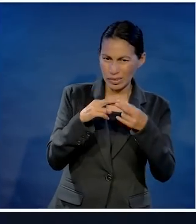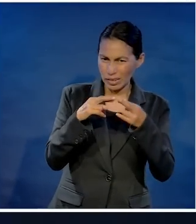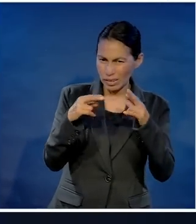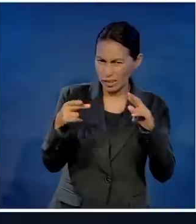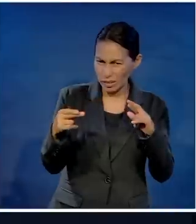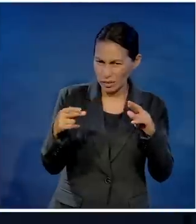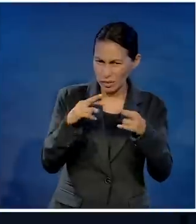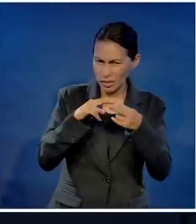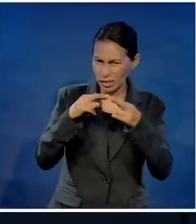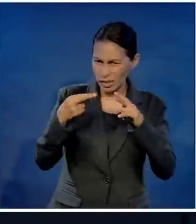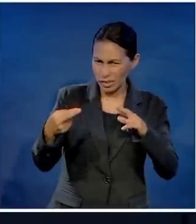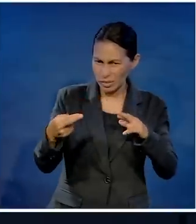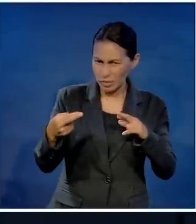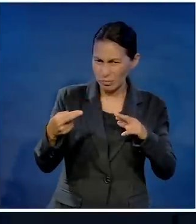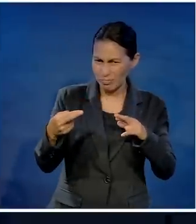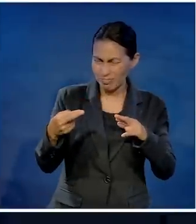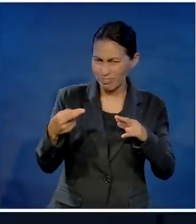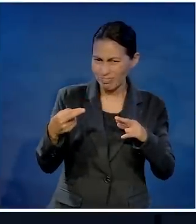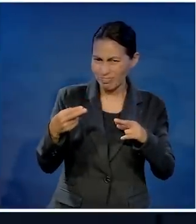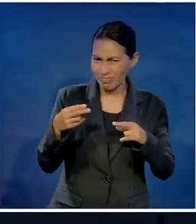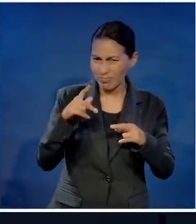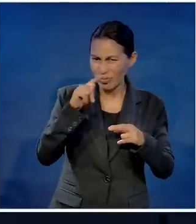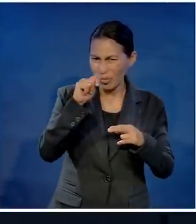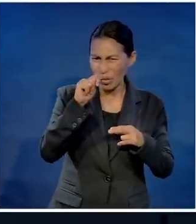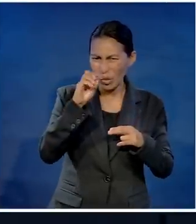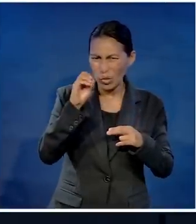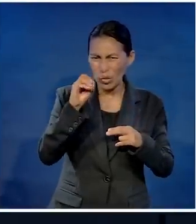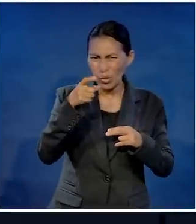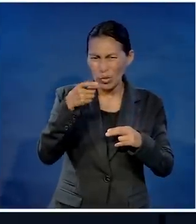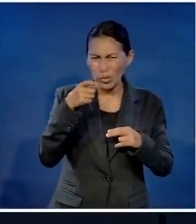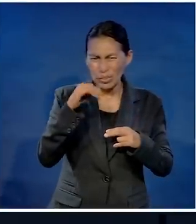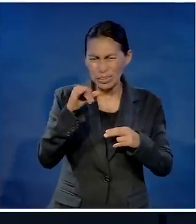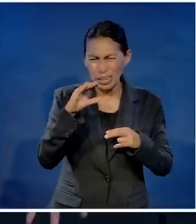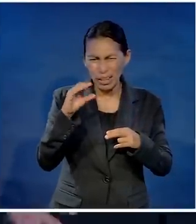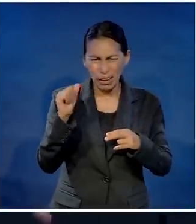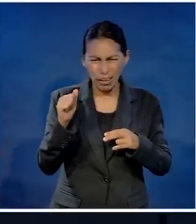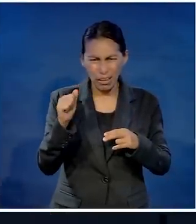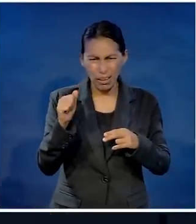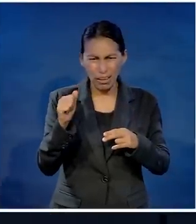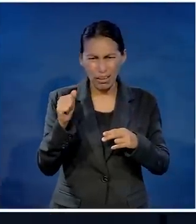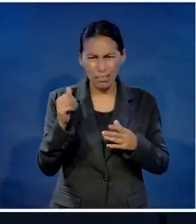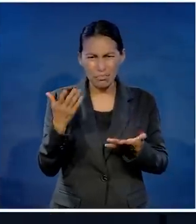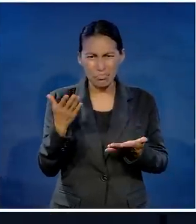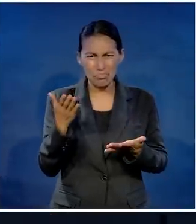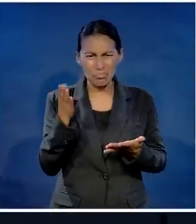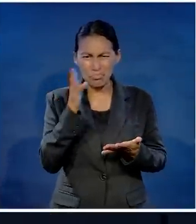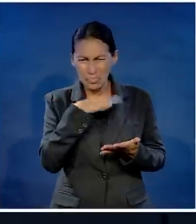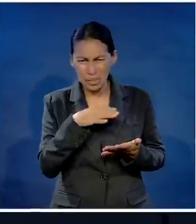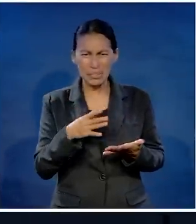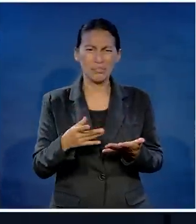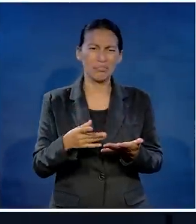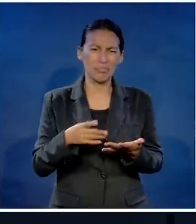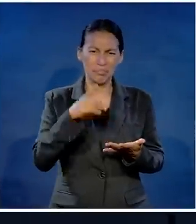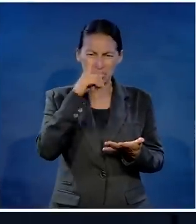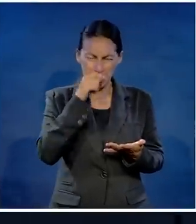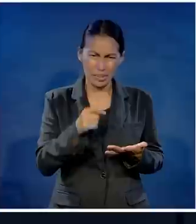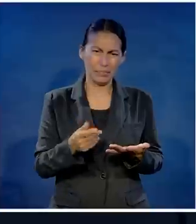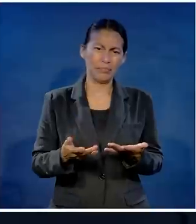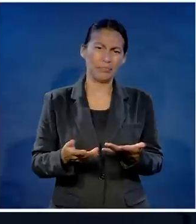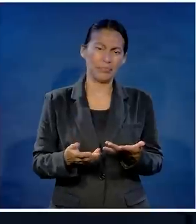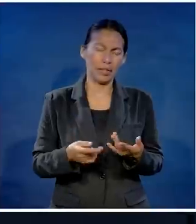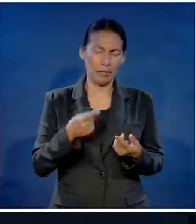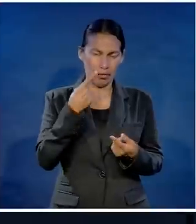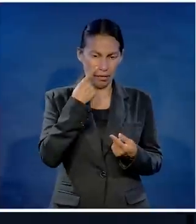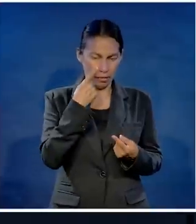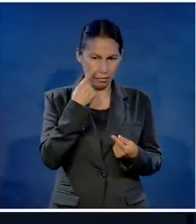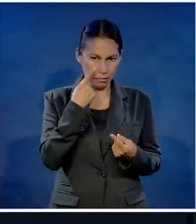muy, yo diría, muy estables desde su bibliografía. Pero mire, a mí me gusta definirlo así porque así lo entiendo